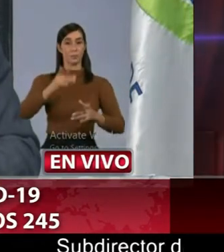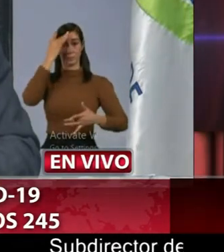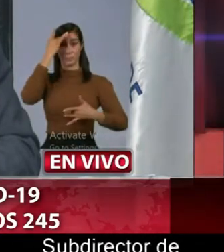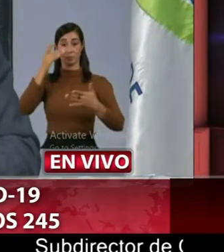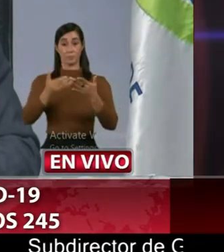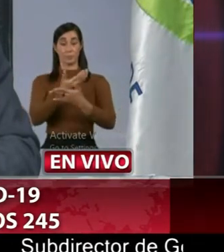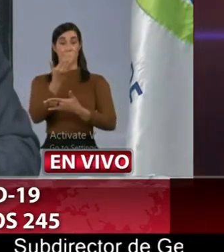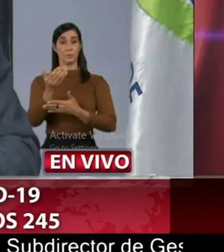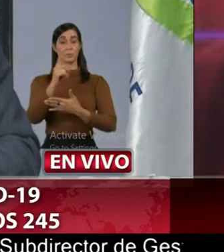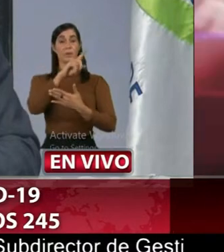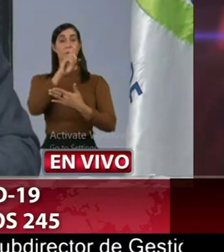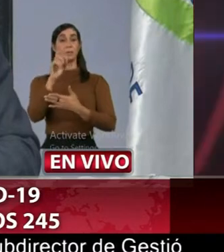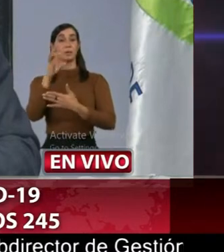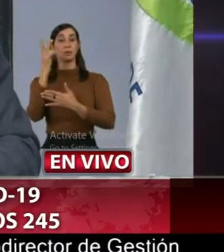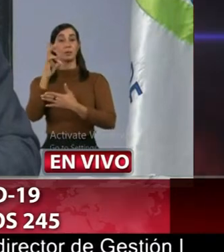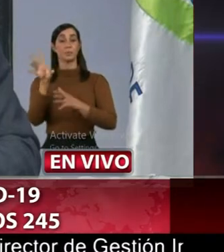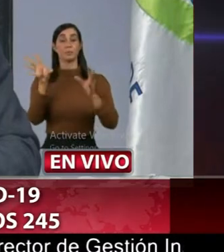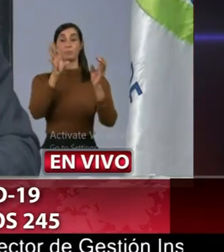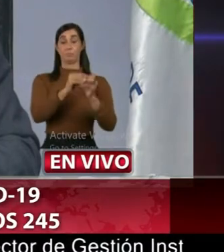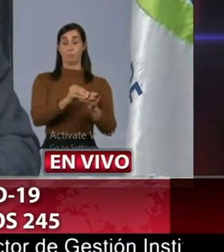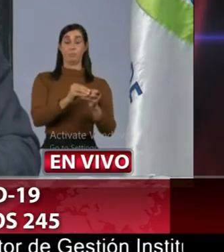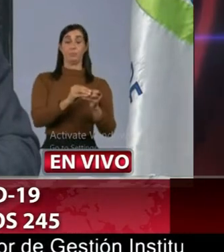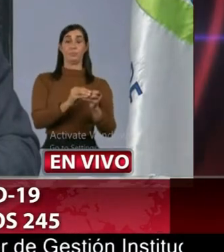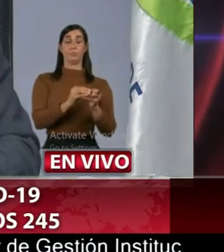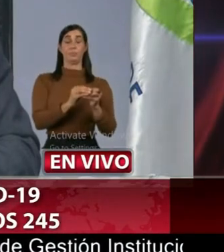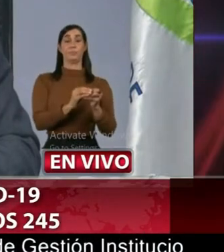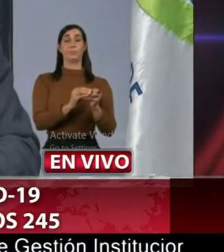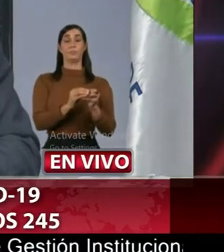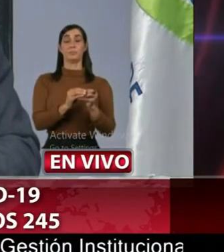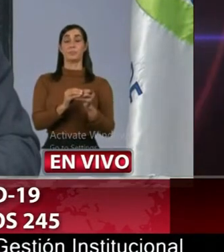nuevos ciento diecisiete acumulados